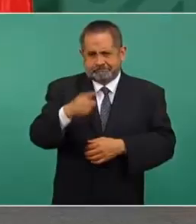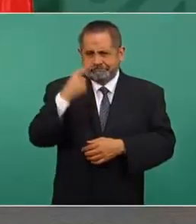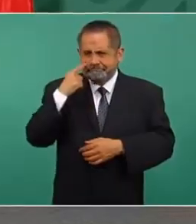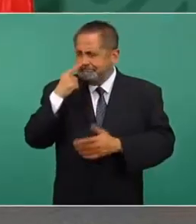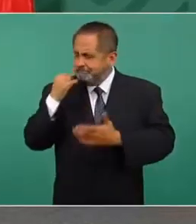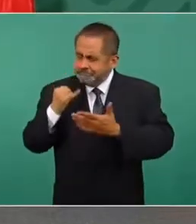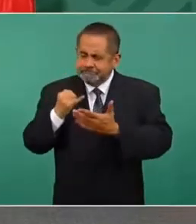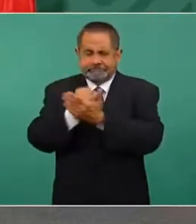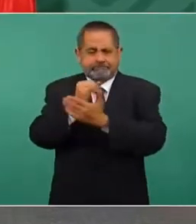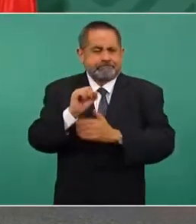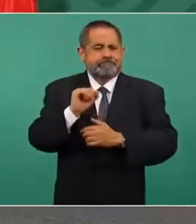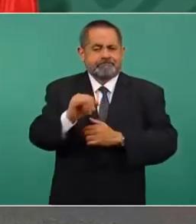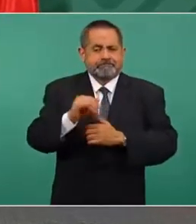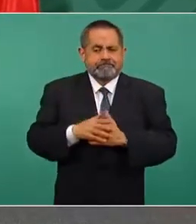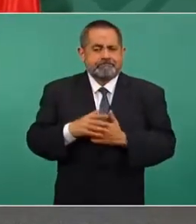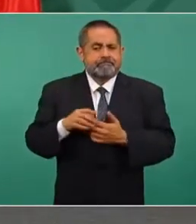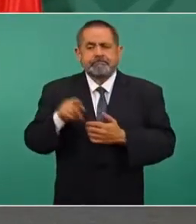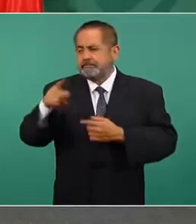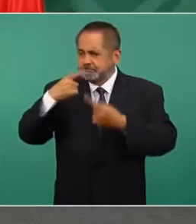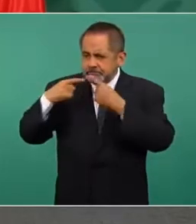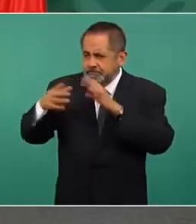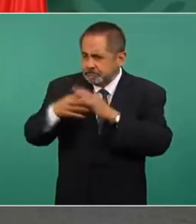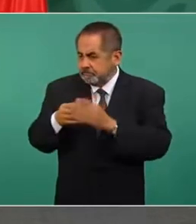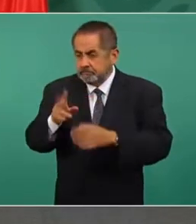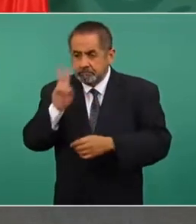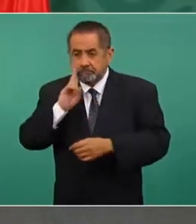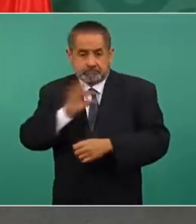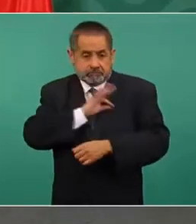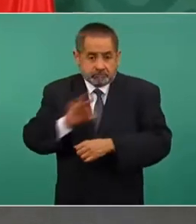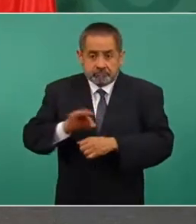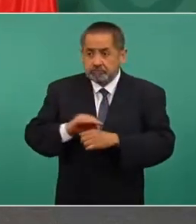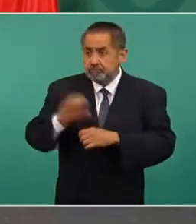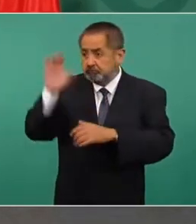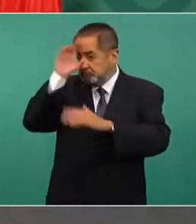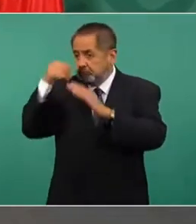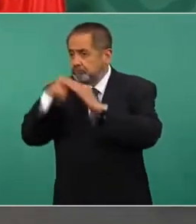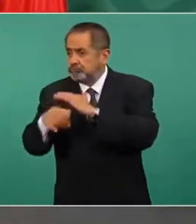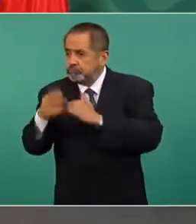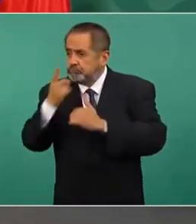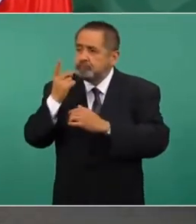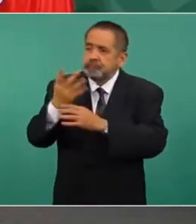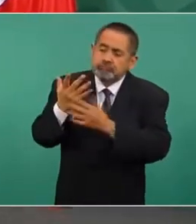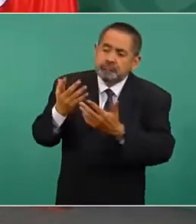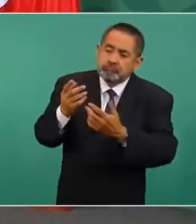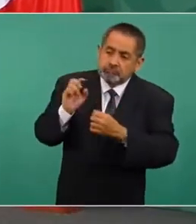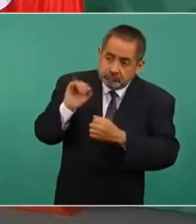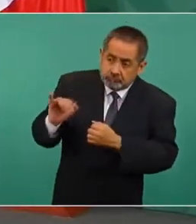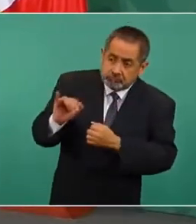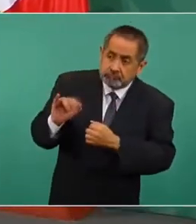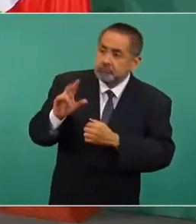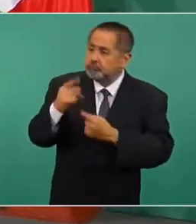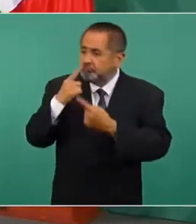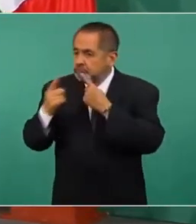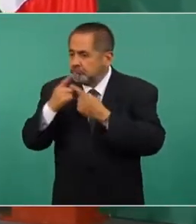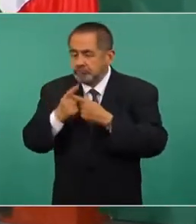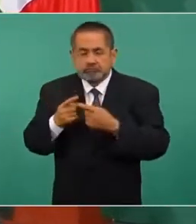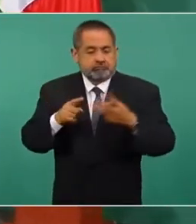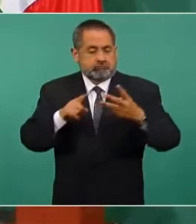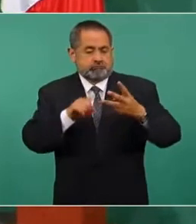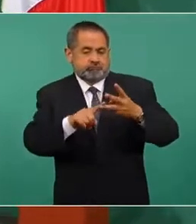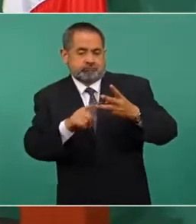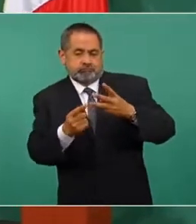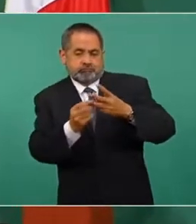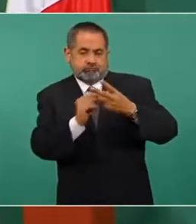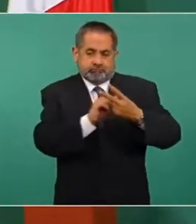si técnicas, científicamente, es conveniente vacunación de refuerzo o